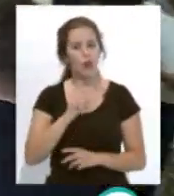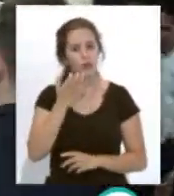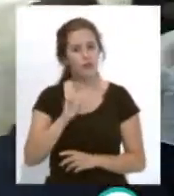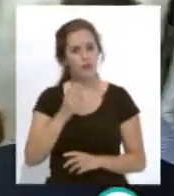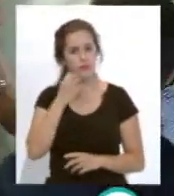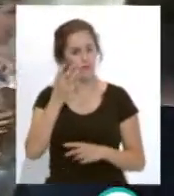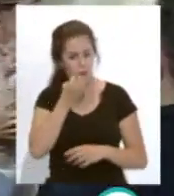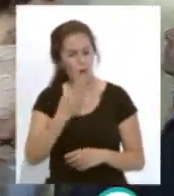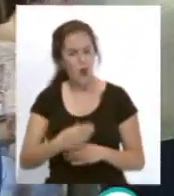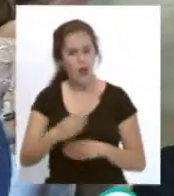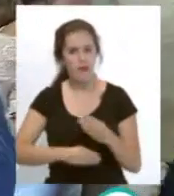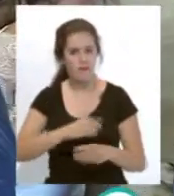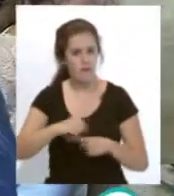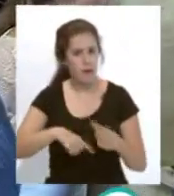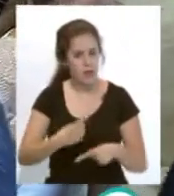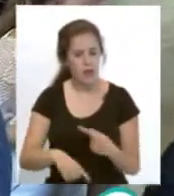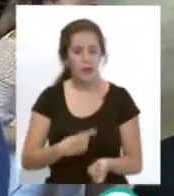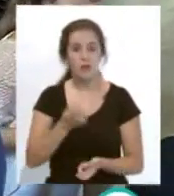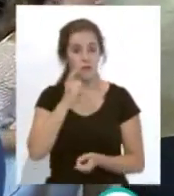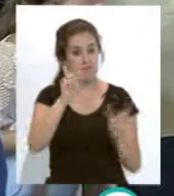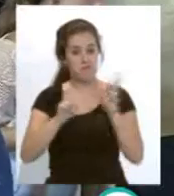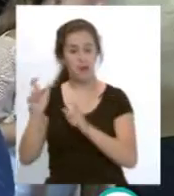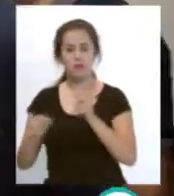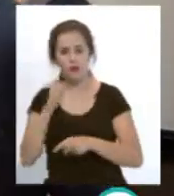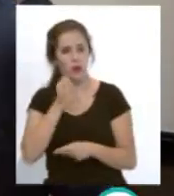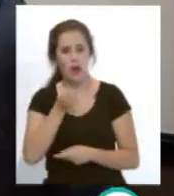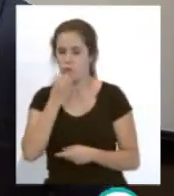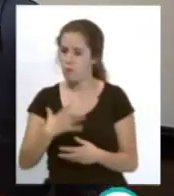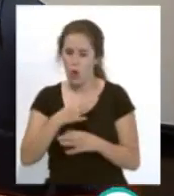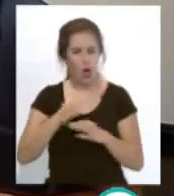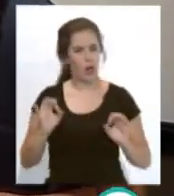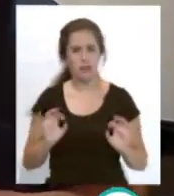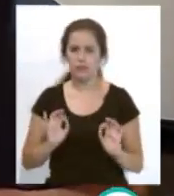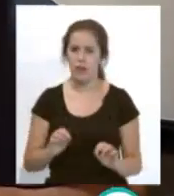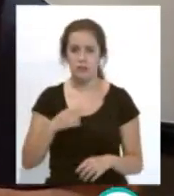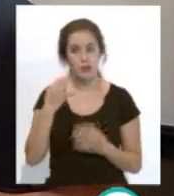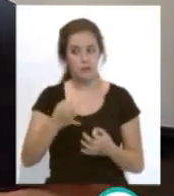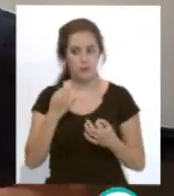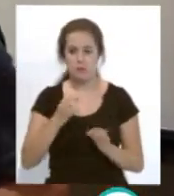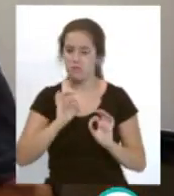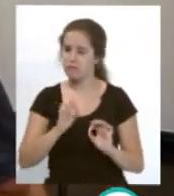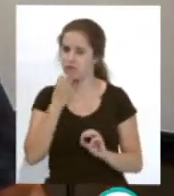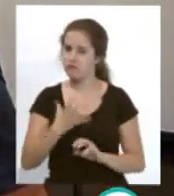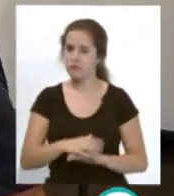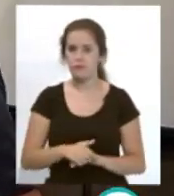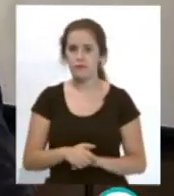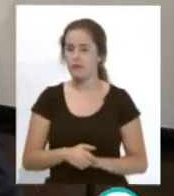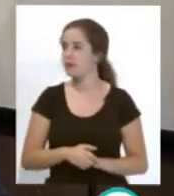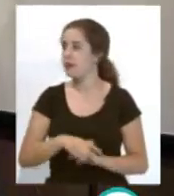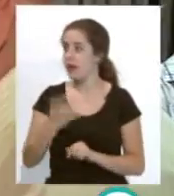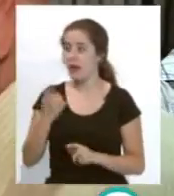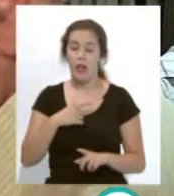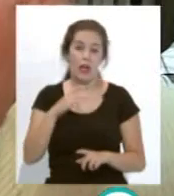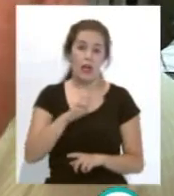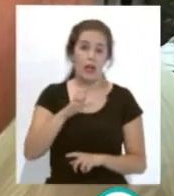porque son de buena familia y son personas muy, muy correctas, por eso siempre nos gusta lavar eso, los croqueteros mayores, Enrique